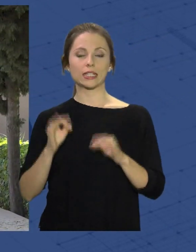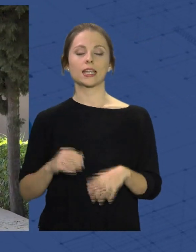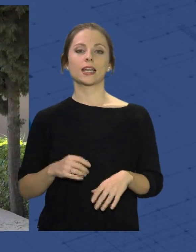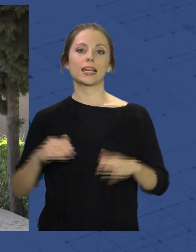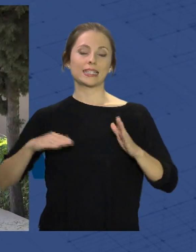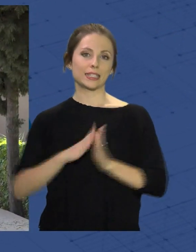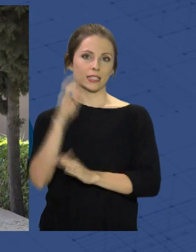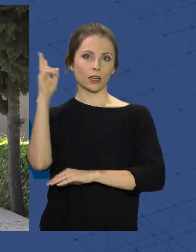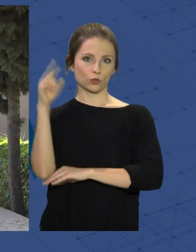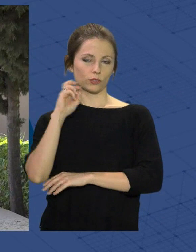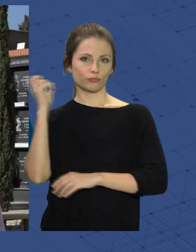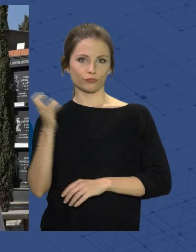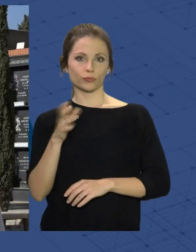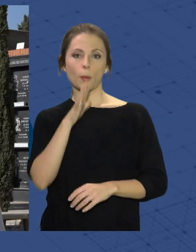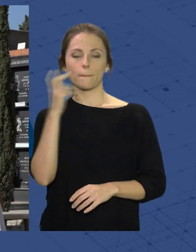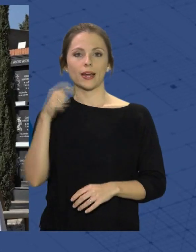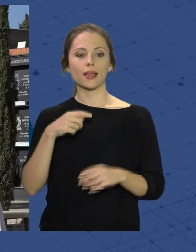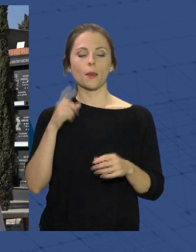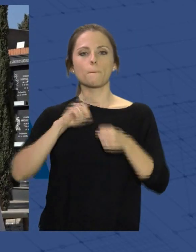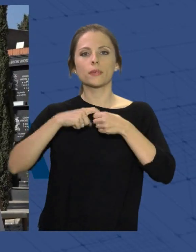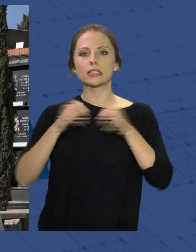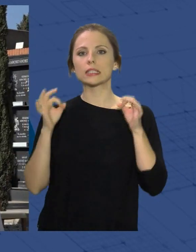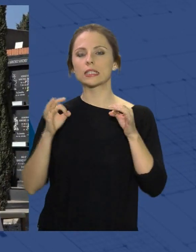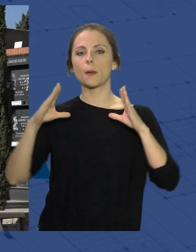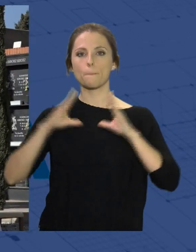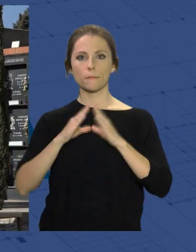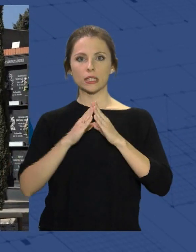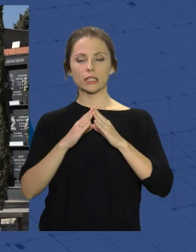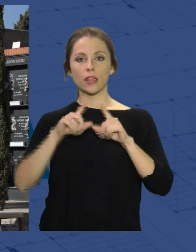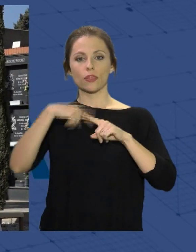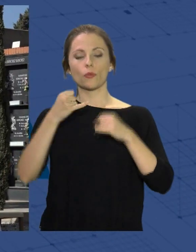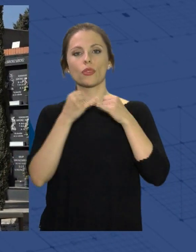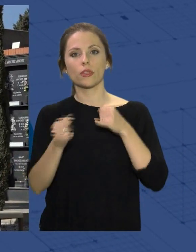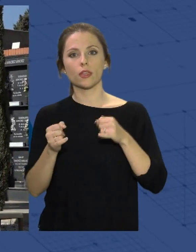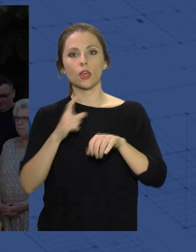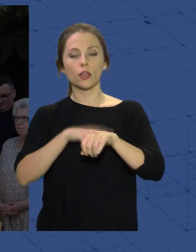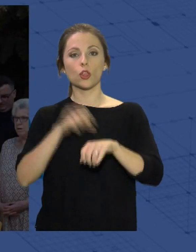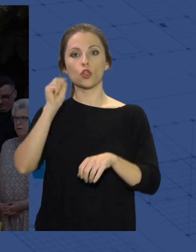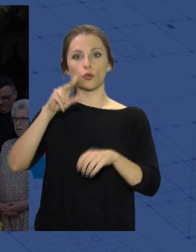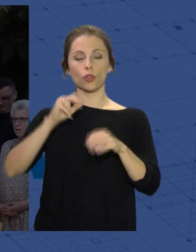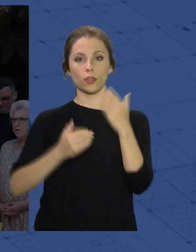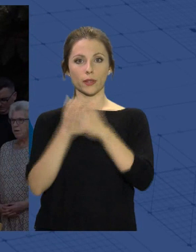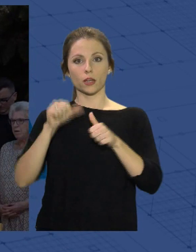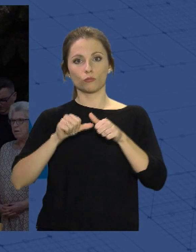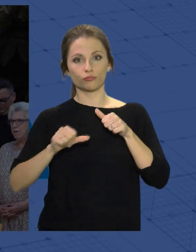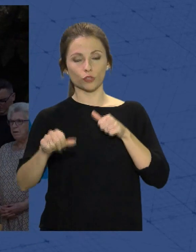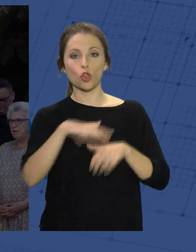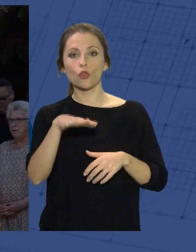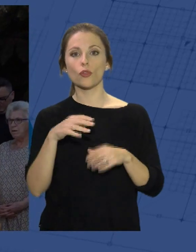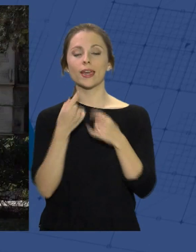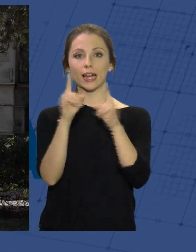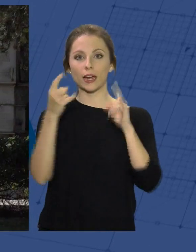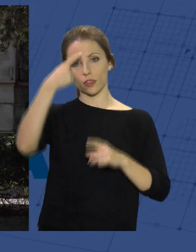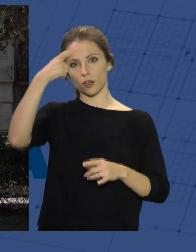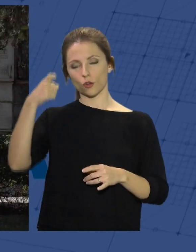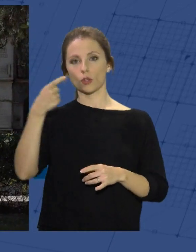el buen discurrir del operativo y participar en la misa que se celebró a partir de las 12 de la mañana en el Jardín del Recuerdo, oficiada por el